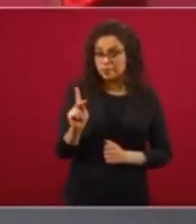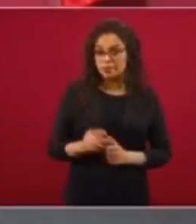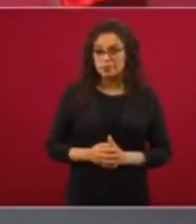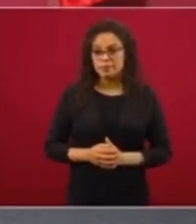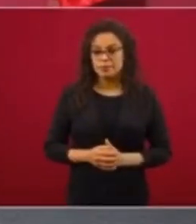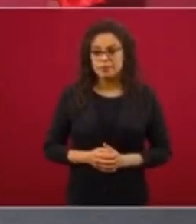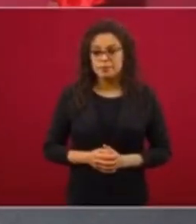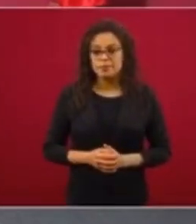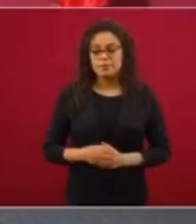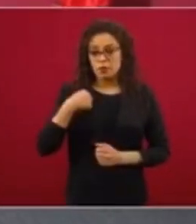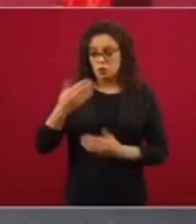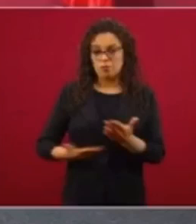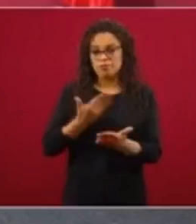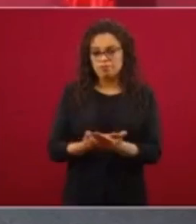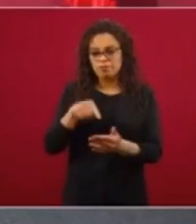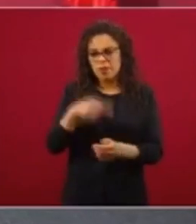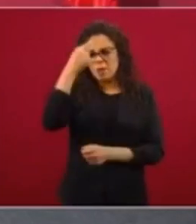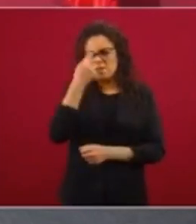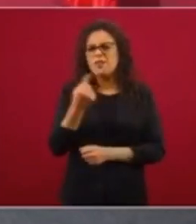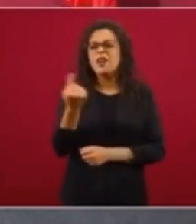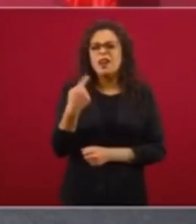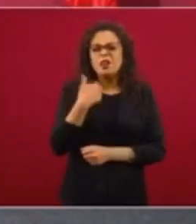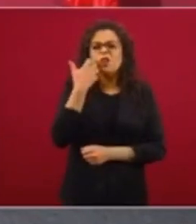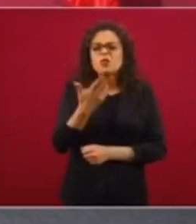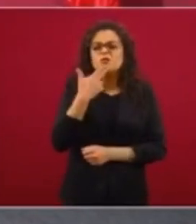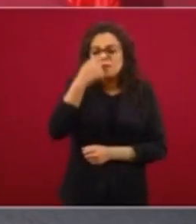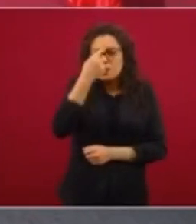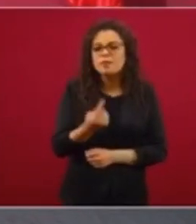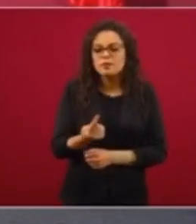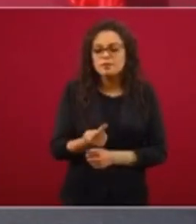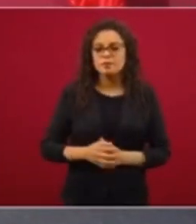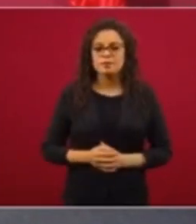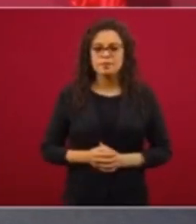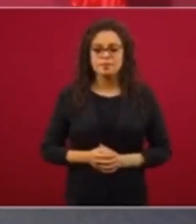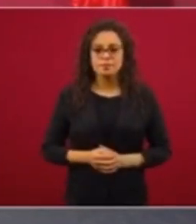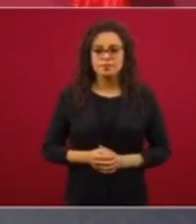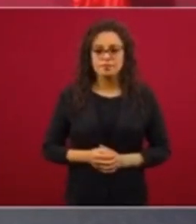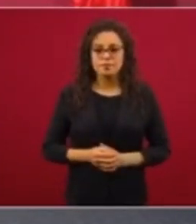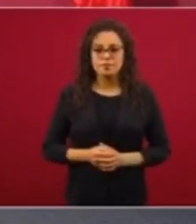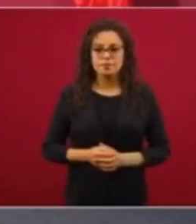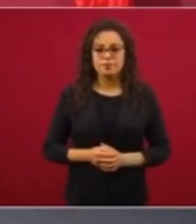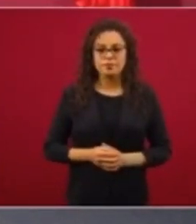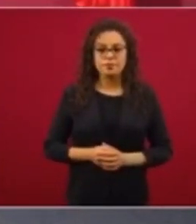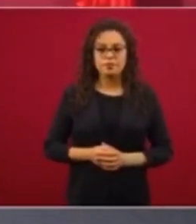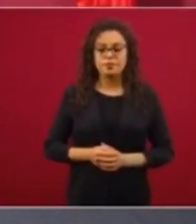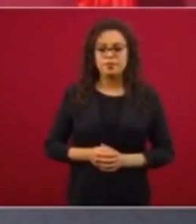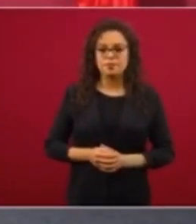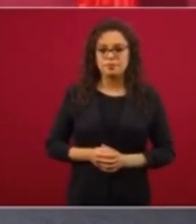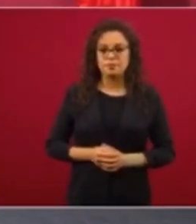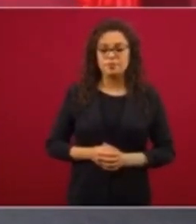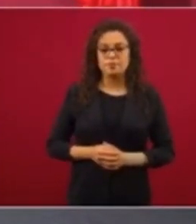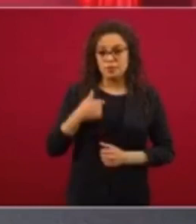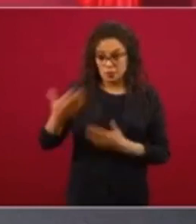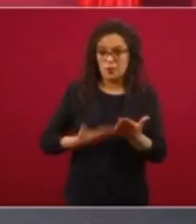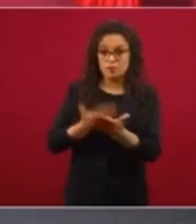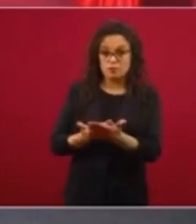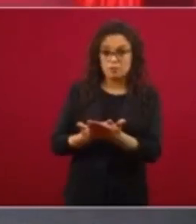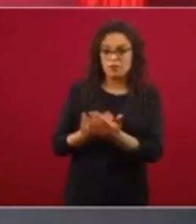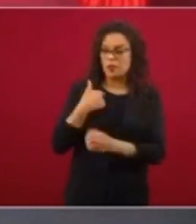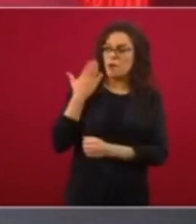el propósito de la iniciativa que envíe es solicitar una